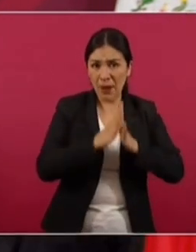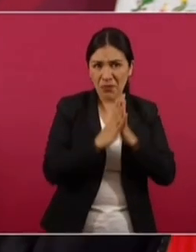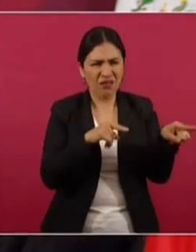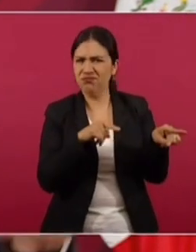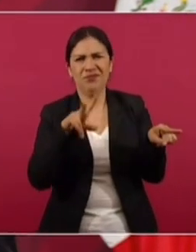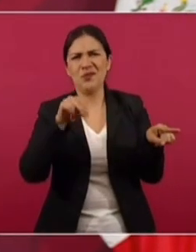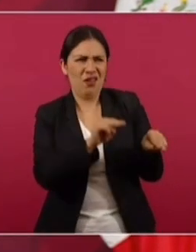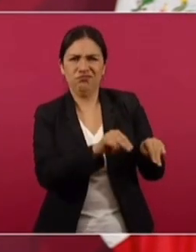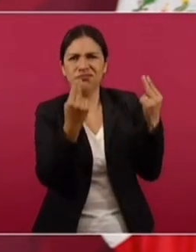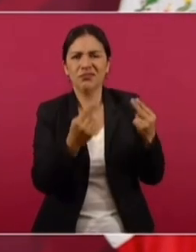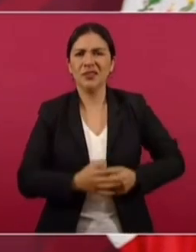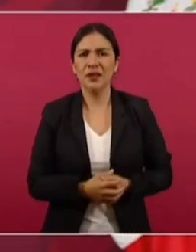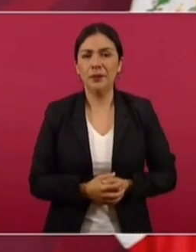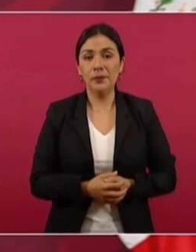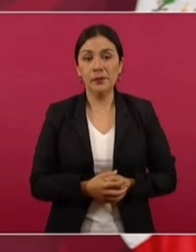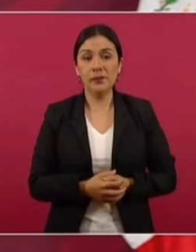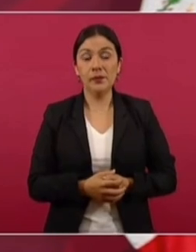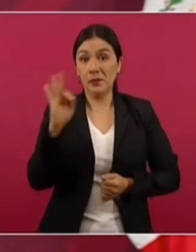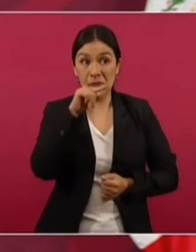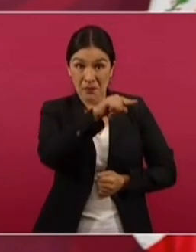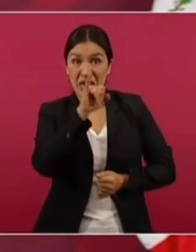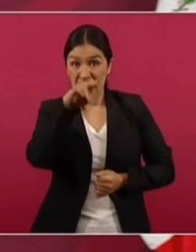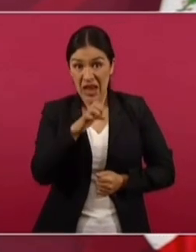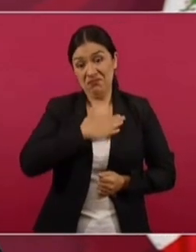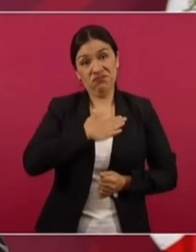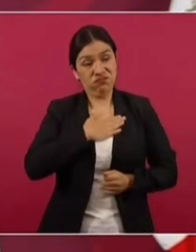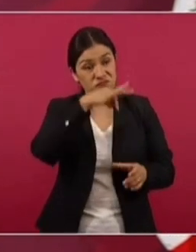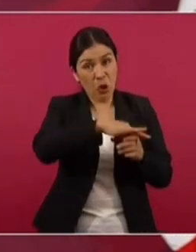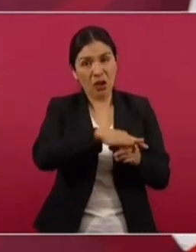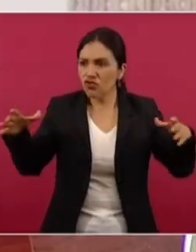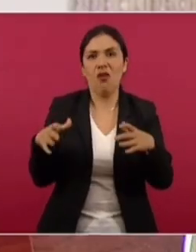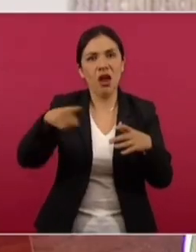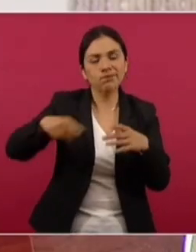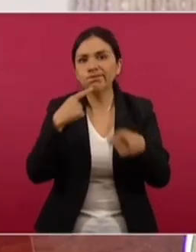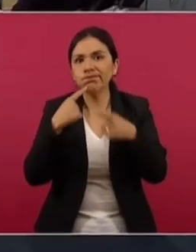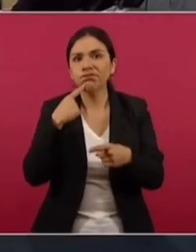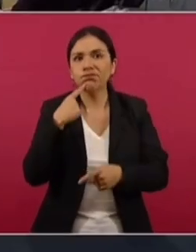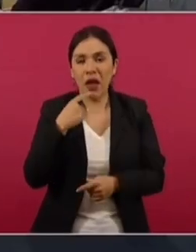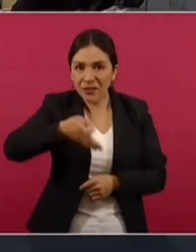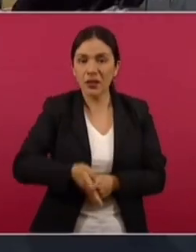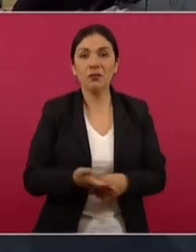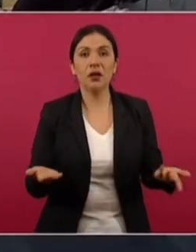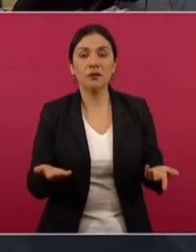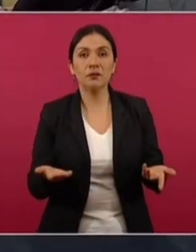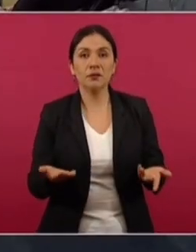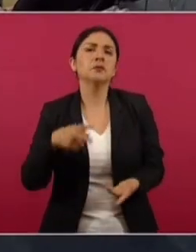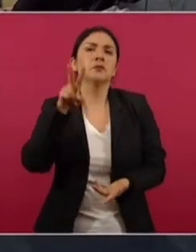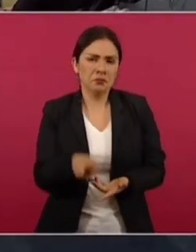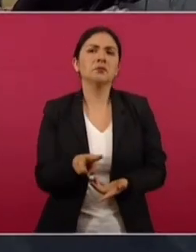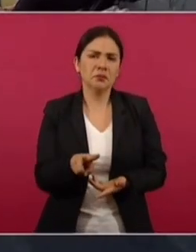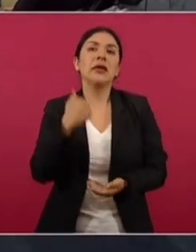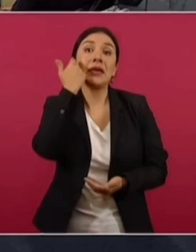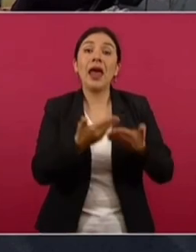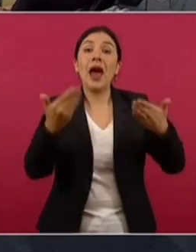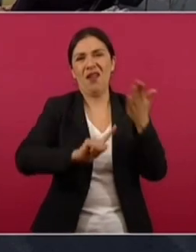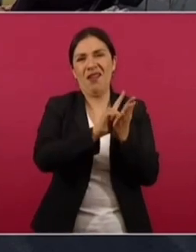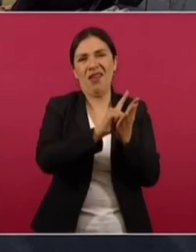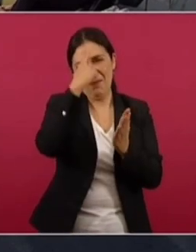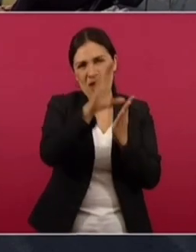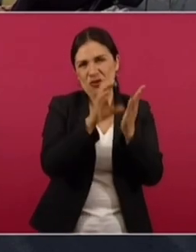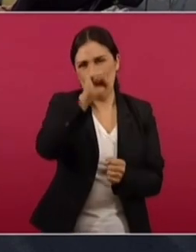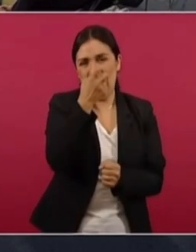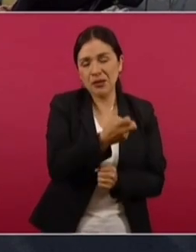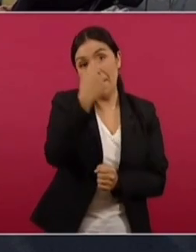No. Si fuese por ellos, no habría democracia. Entonces, claro, se busca una reforma constitucional